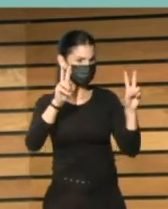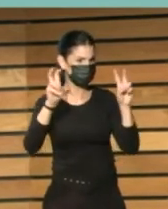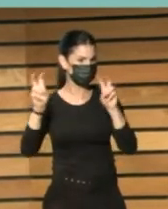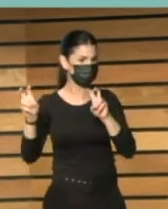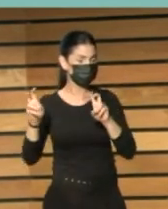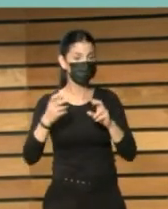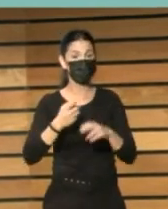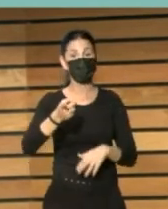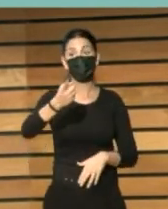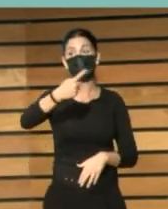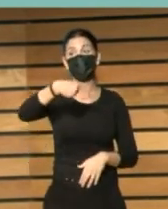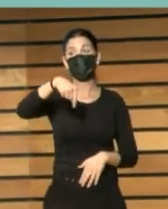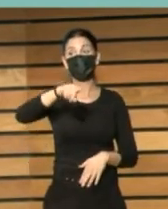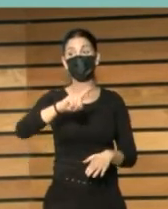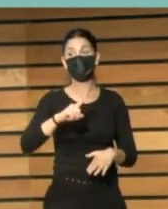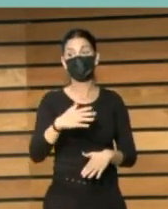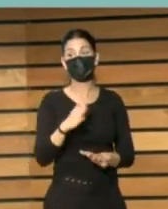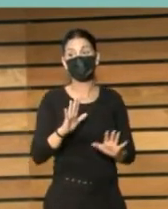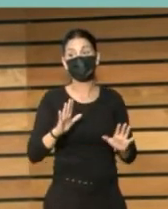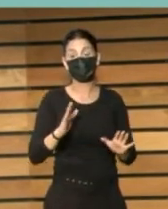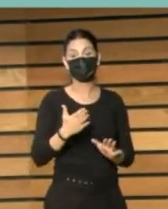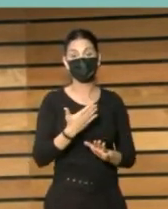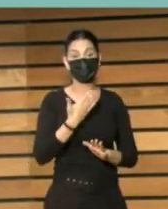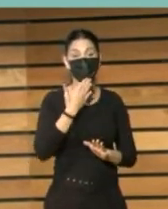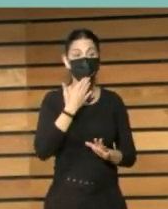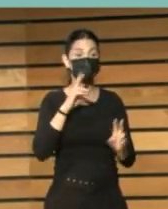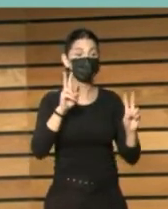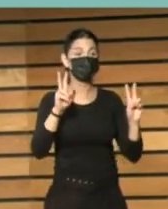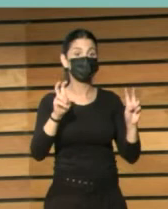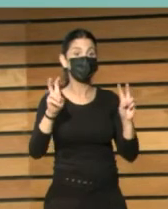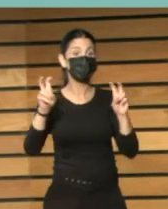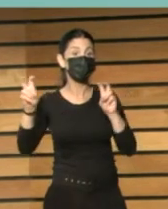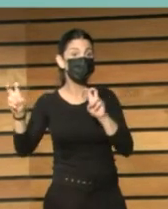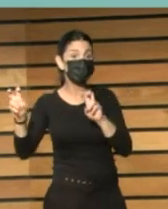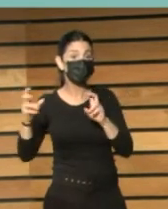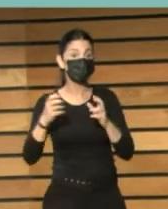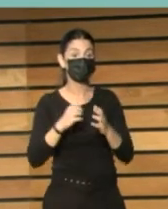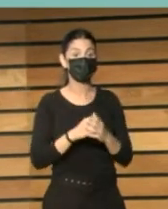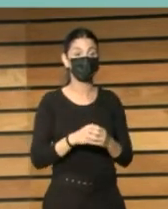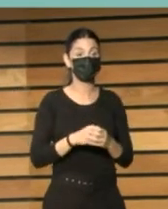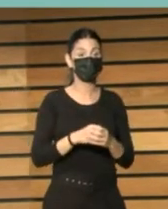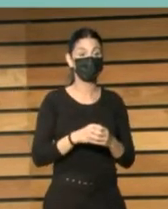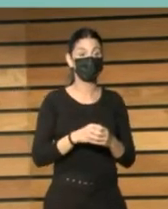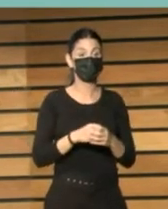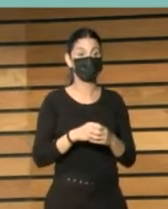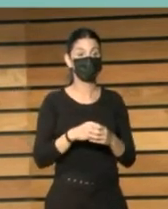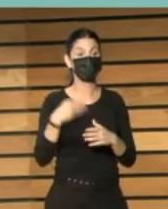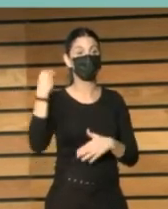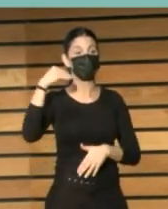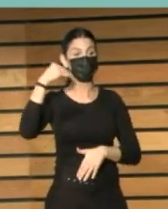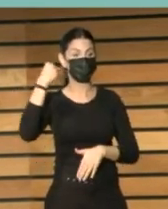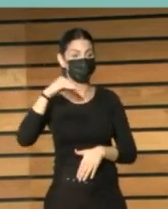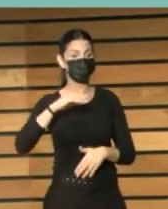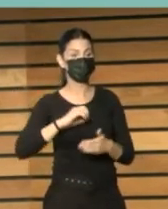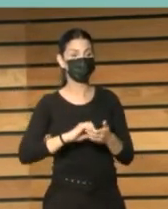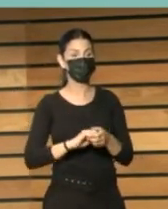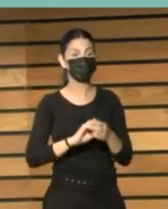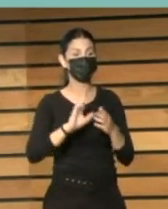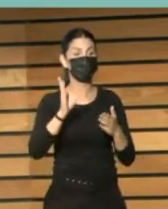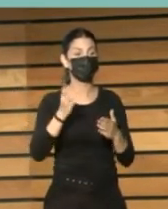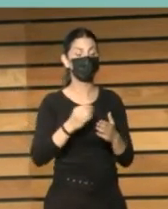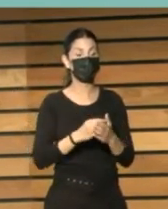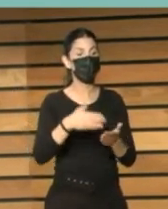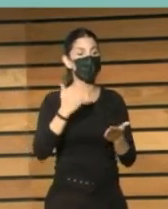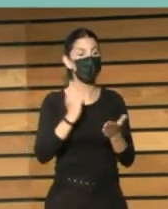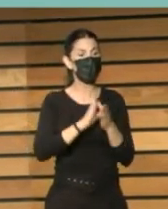Si hay alguien en edad de hacer un título, un máster, un grado, un posgrado, pues este es un buen tema. Hay materia para